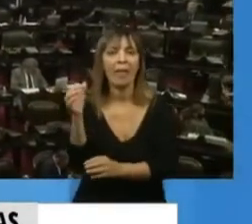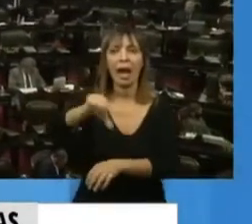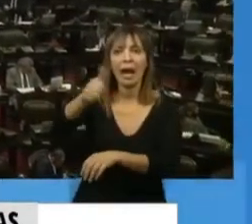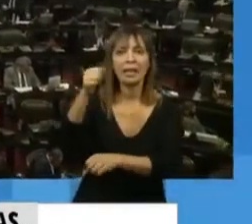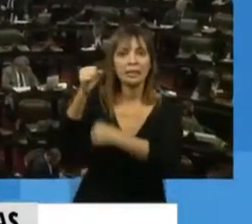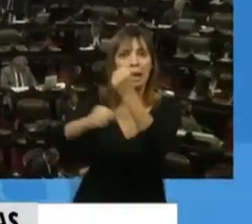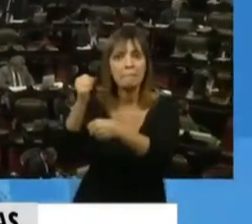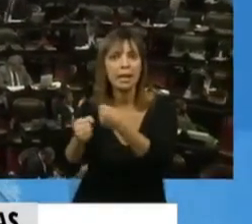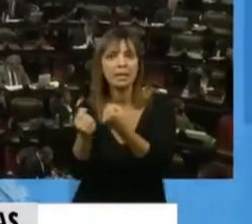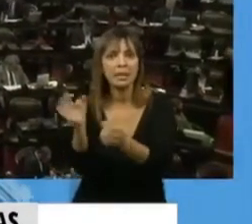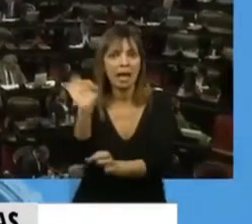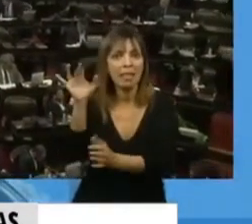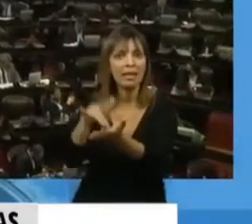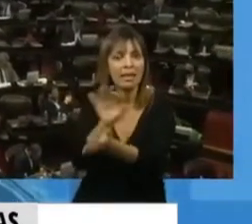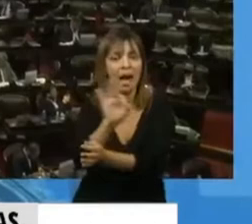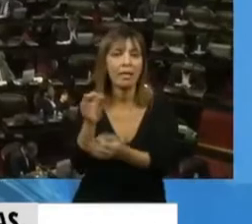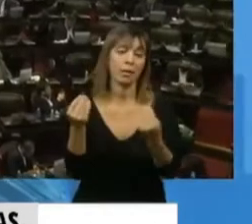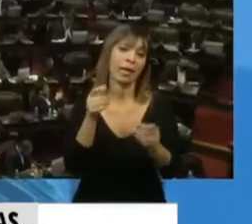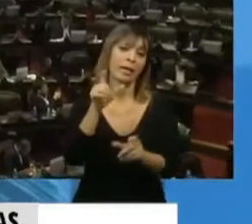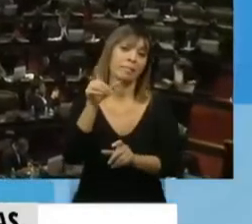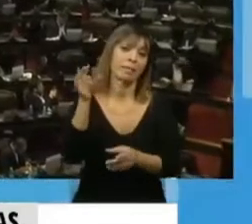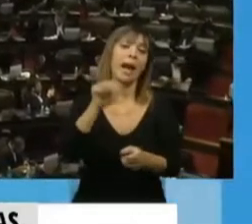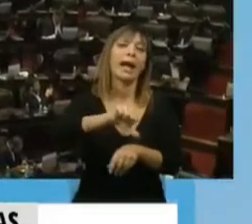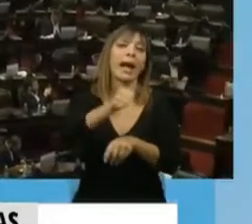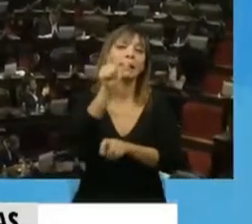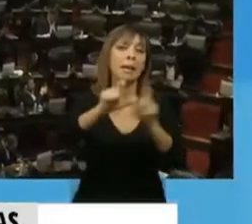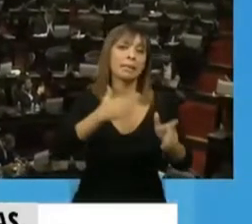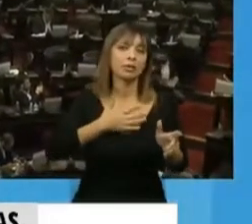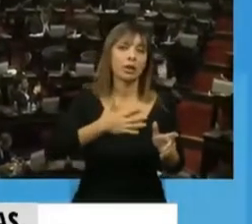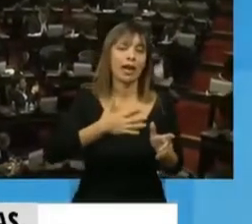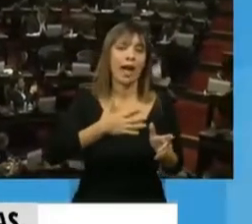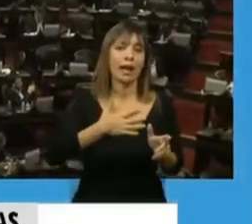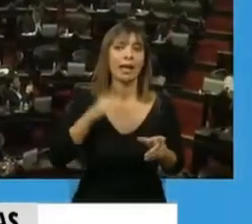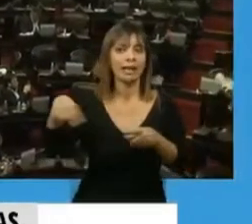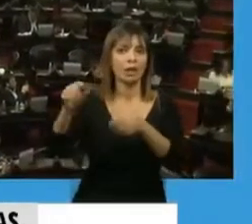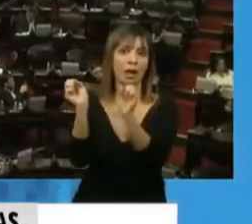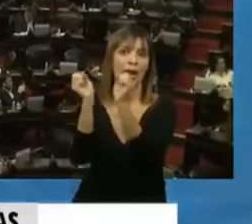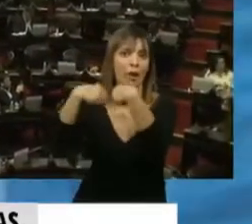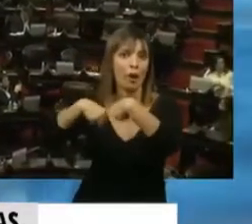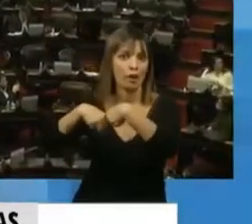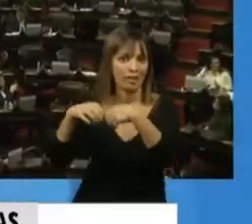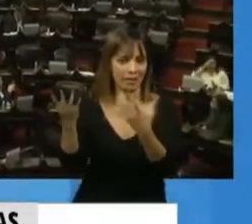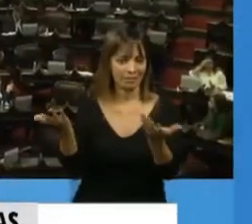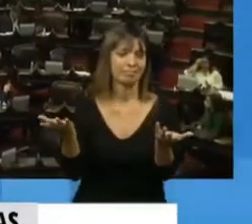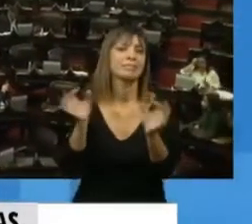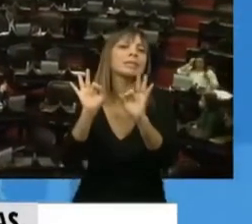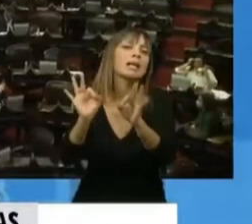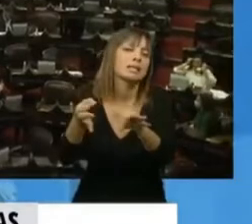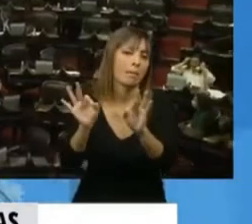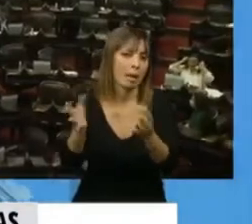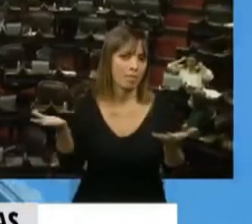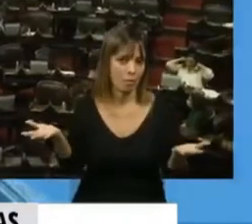empresas, porque insistimos en que las ganancias personales o los patrimonios personales los capitalistas suelen esconderlos detrás de todo tipo de sociedades,